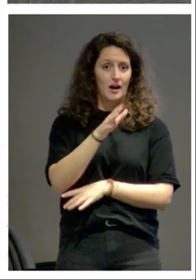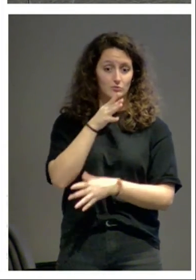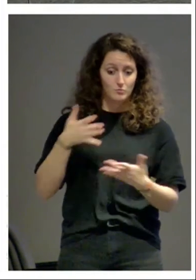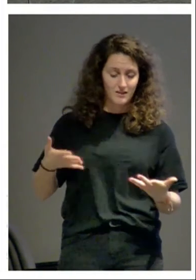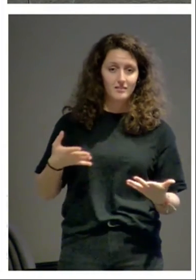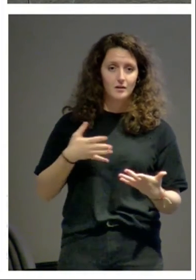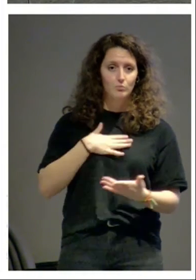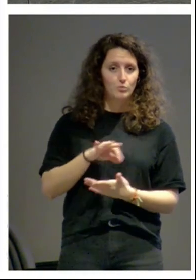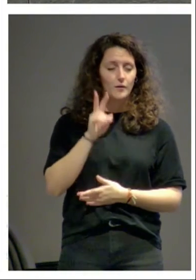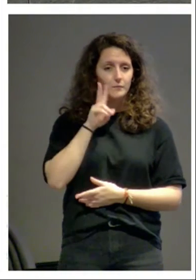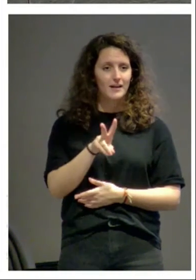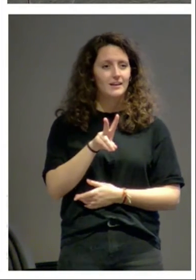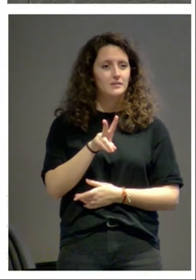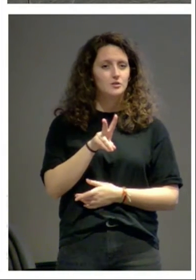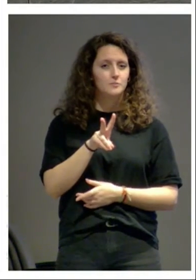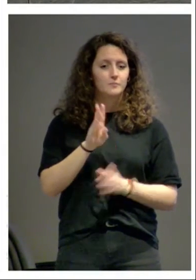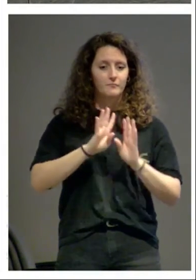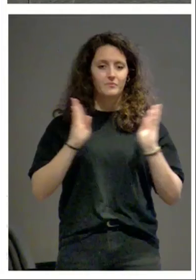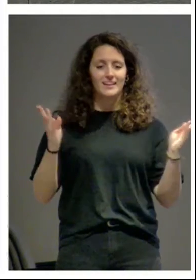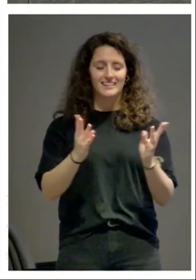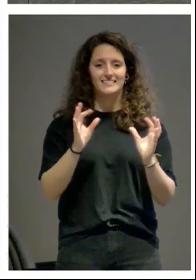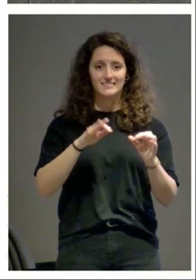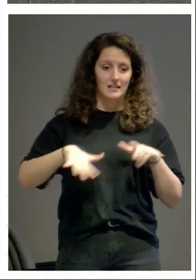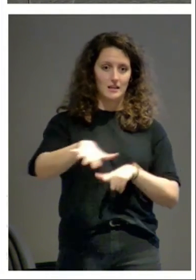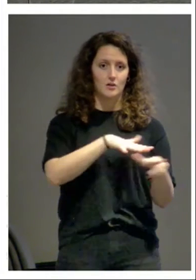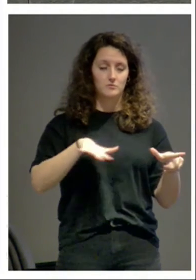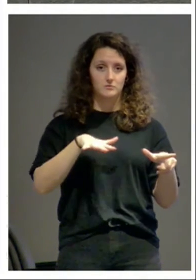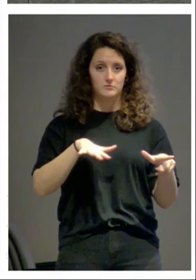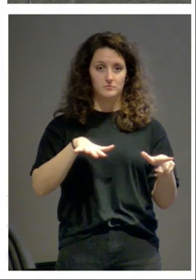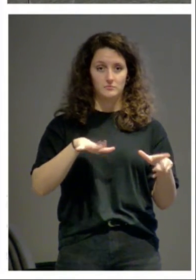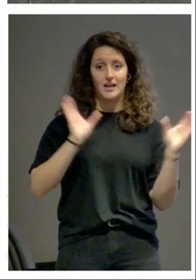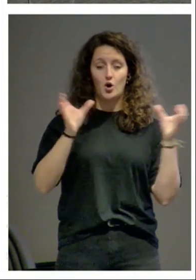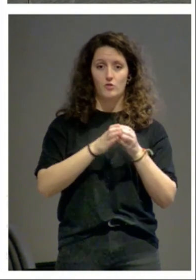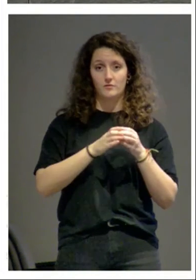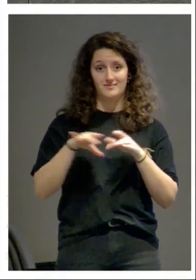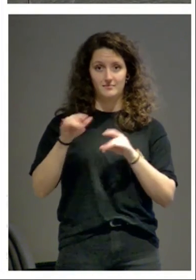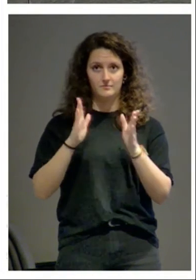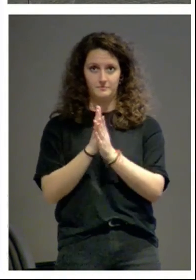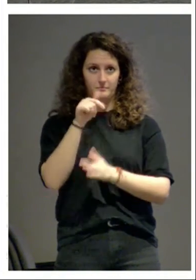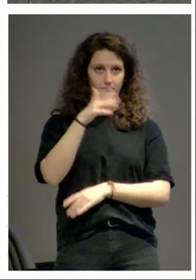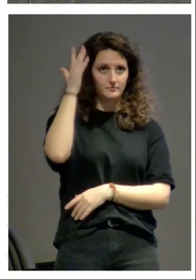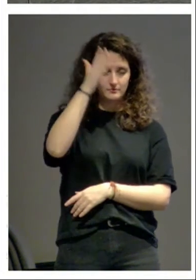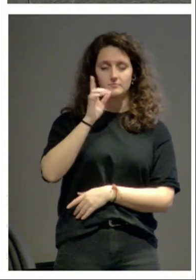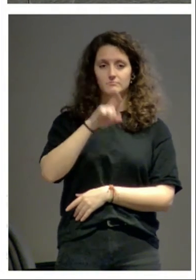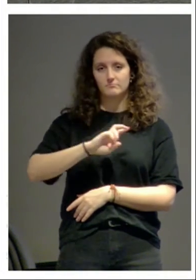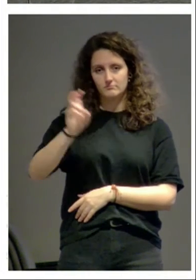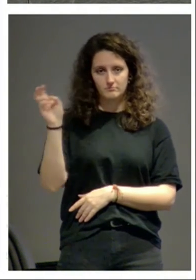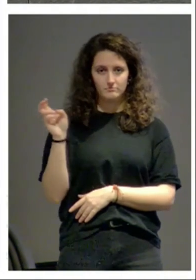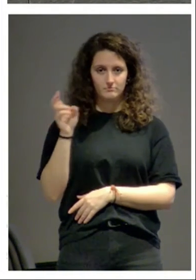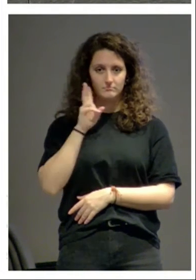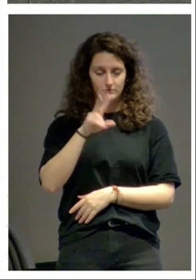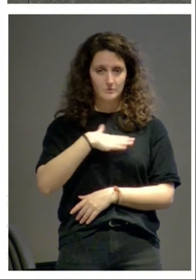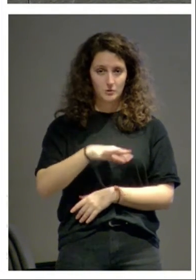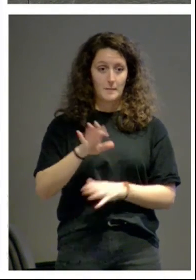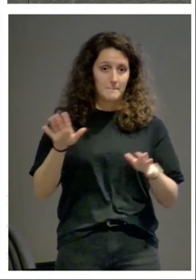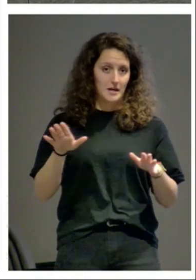hoy podemos ver recintos de las órdenes de Tierra Santa en Navarra y también en otros lugares pero claro